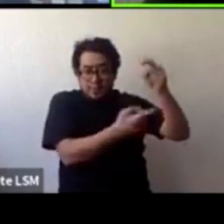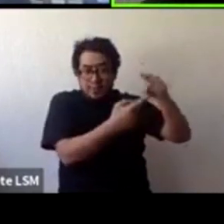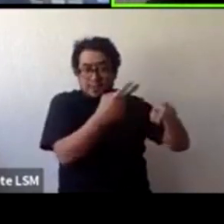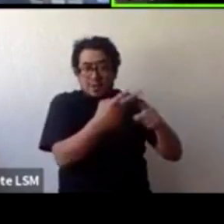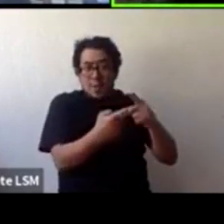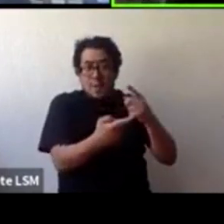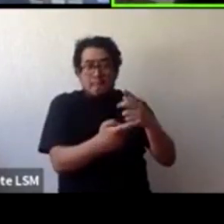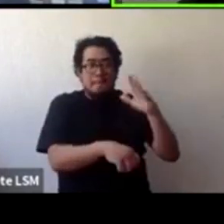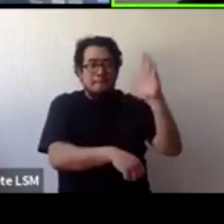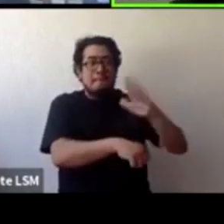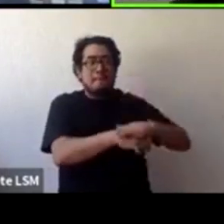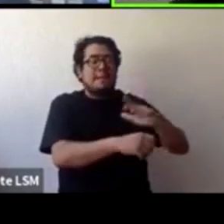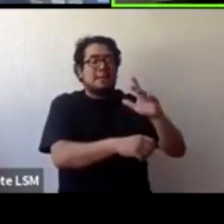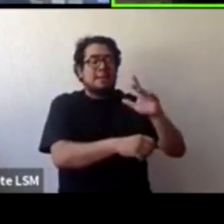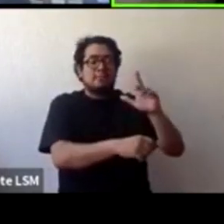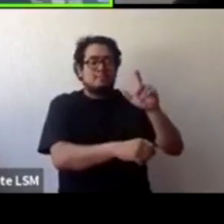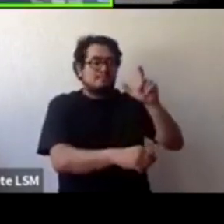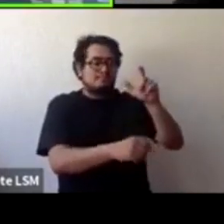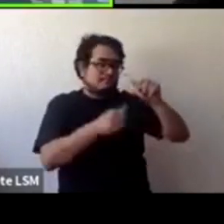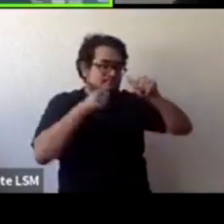mayor atención? ¿Qué dices, Moisés?